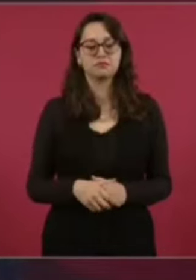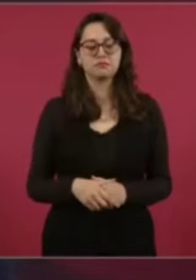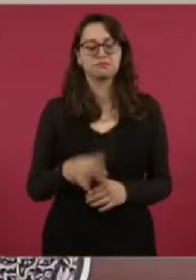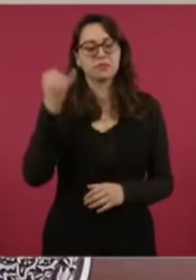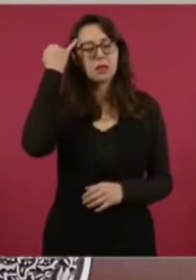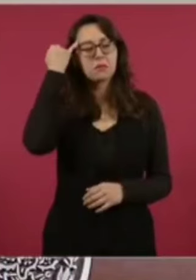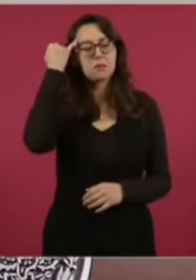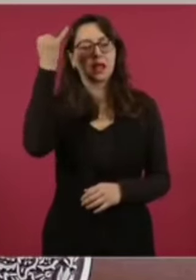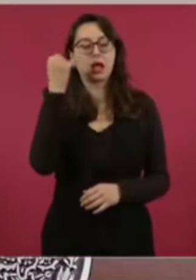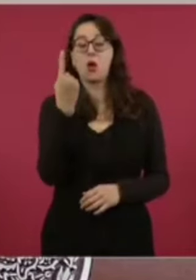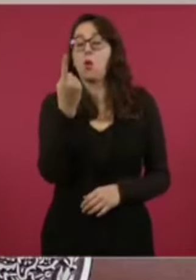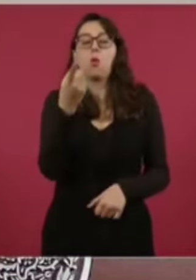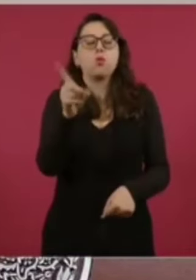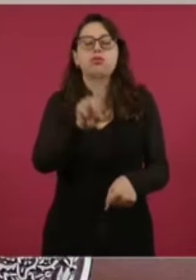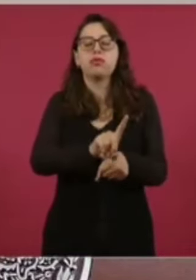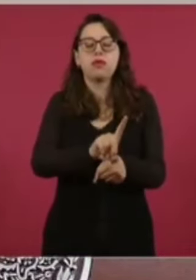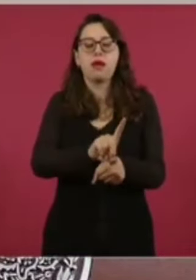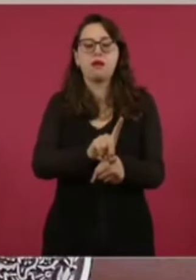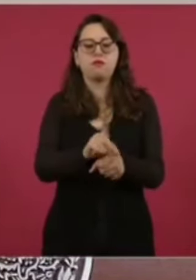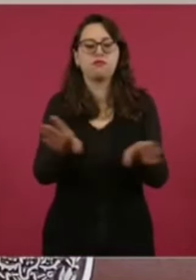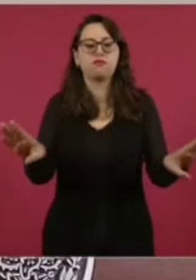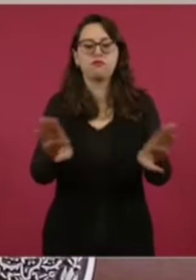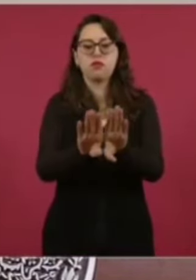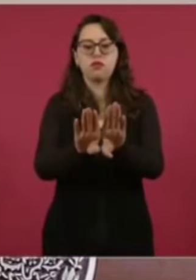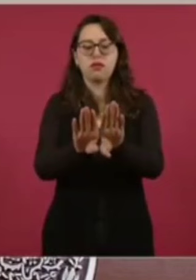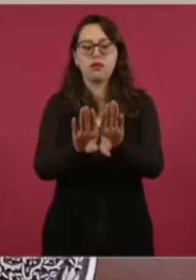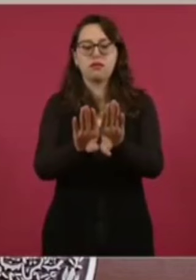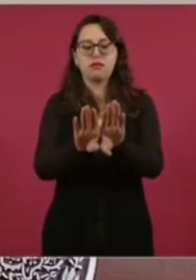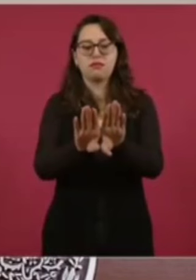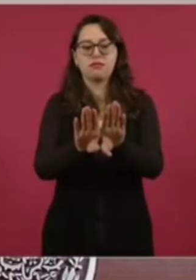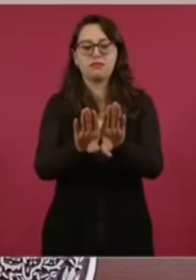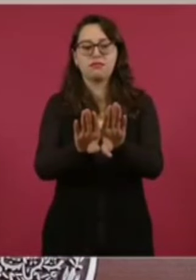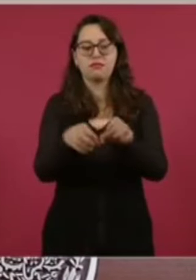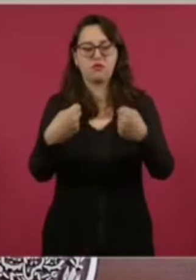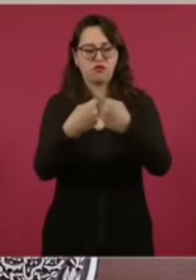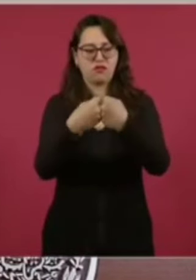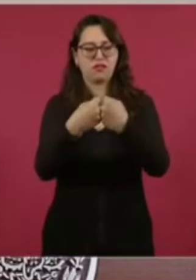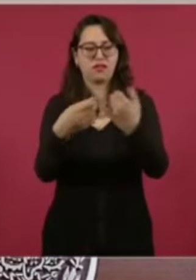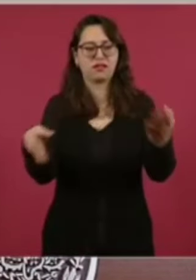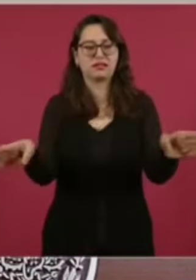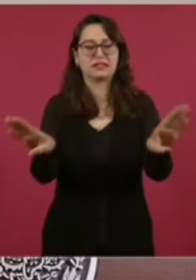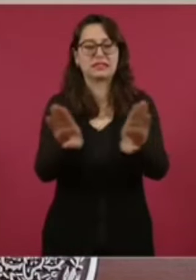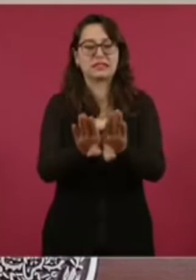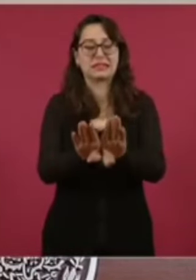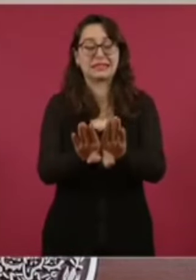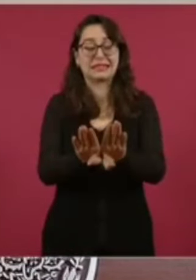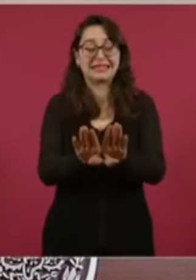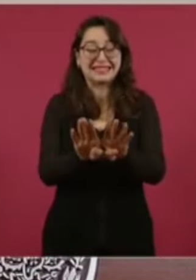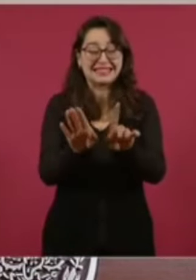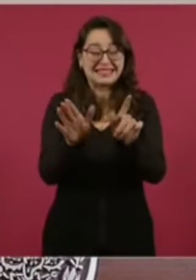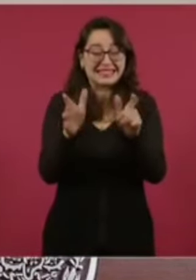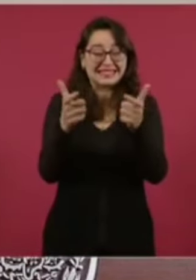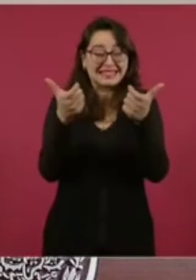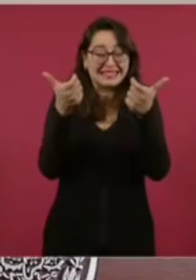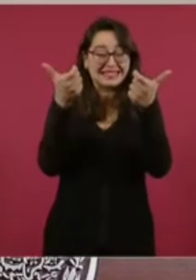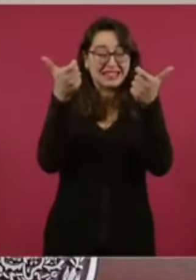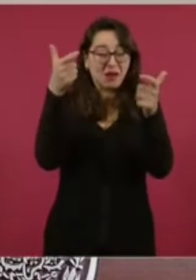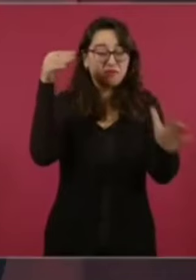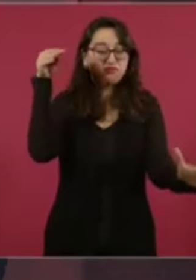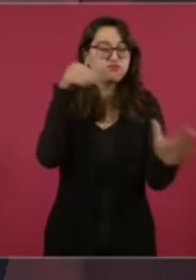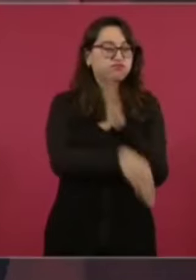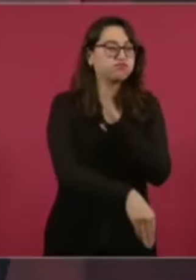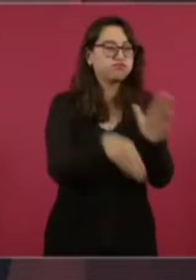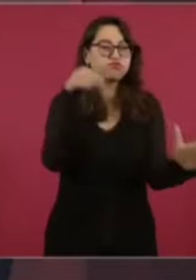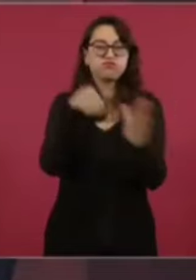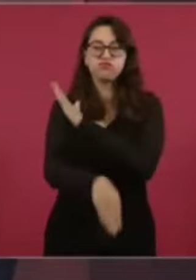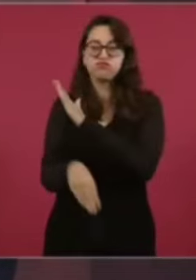lo que significa de pérdida para las